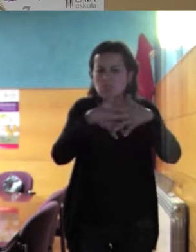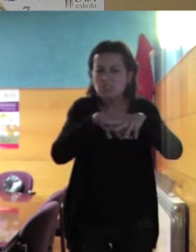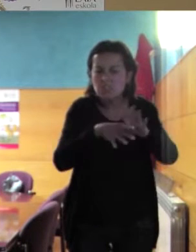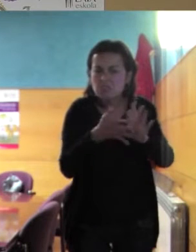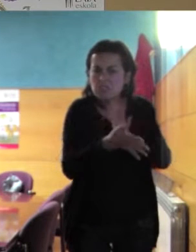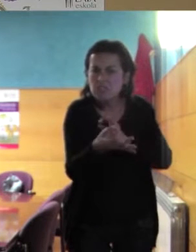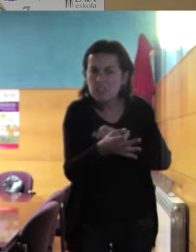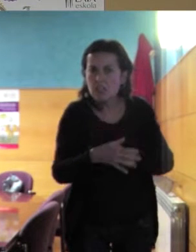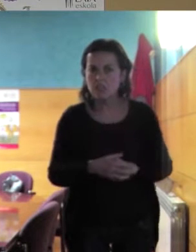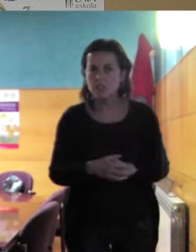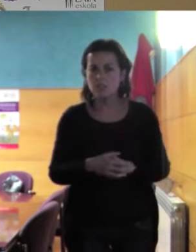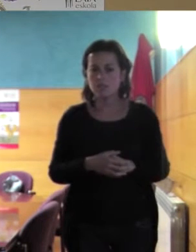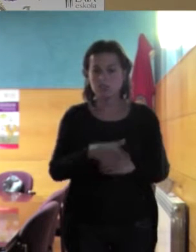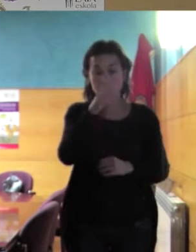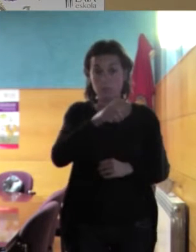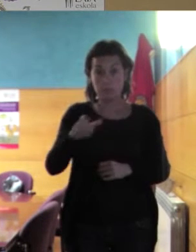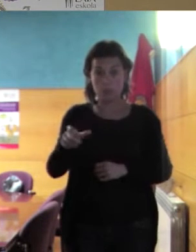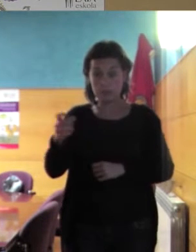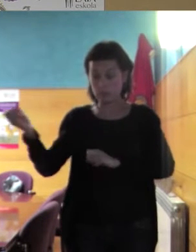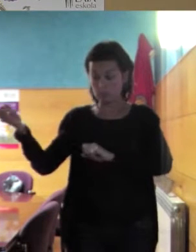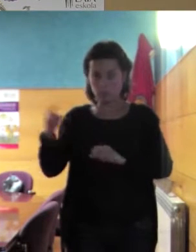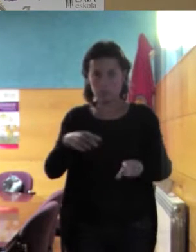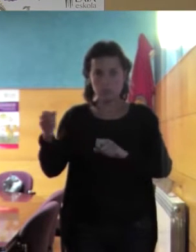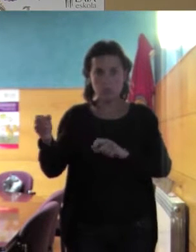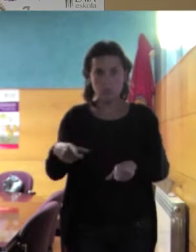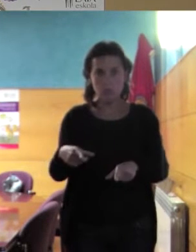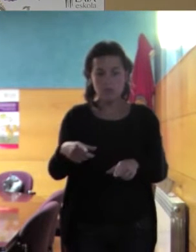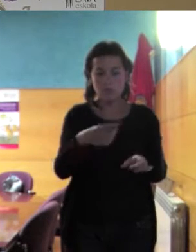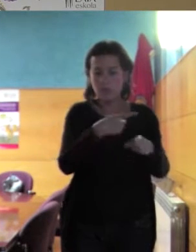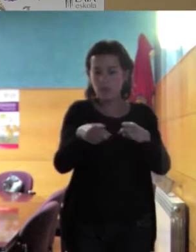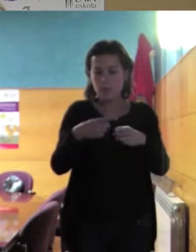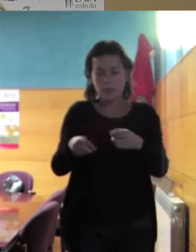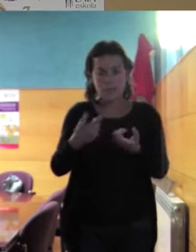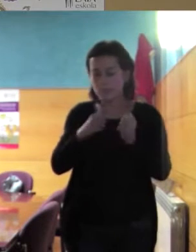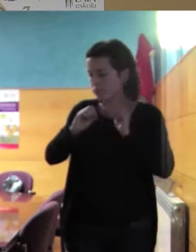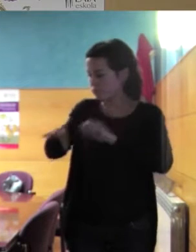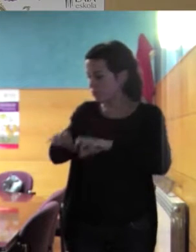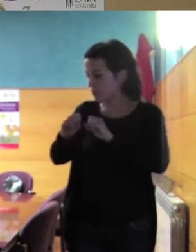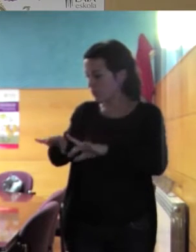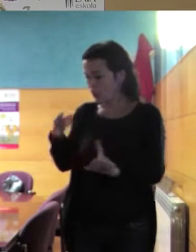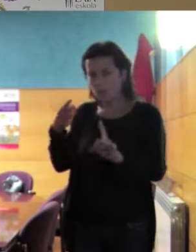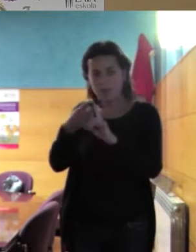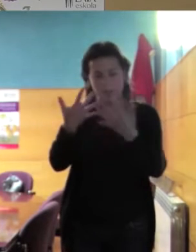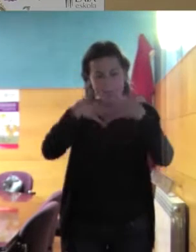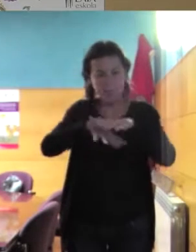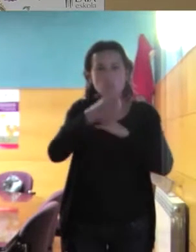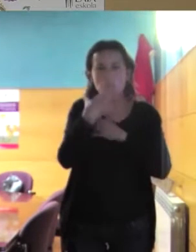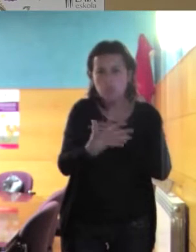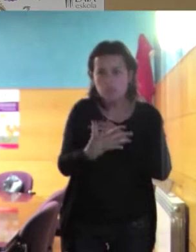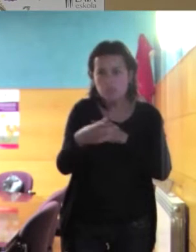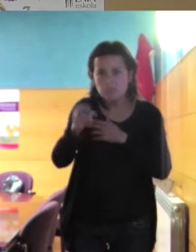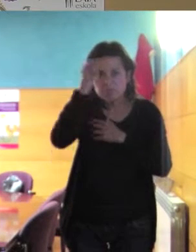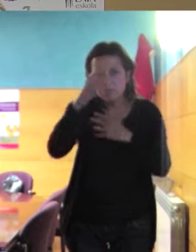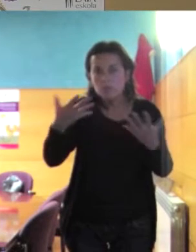cosas debe dejar de hacer la persona para que a usted le parezca que se está integrando bien? Entonces, bueno, esto